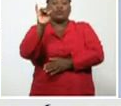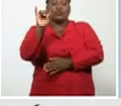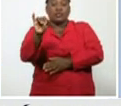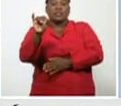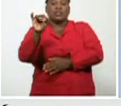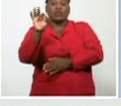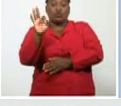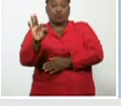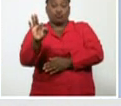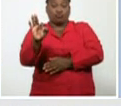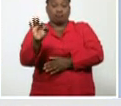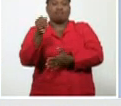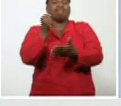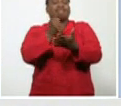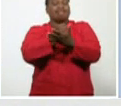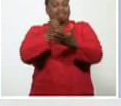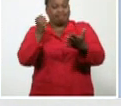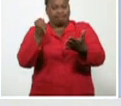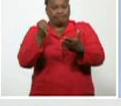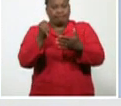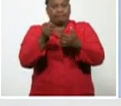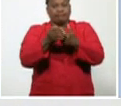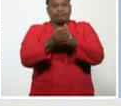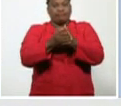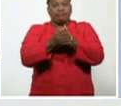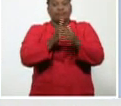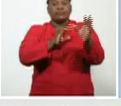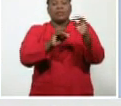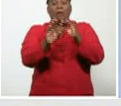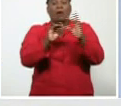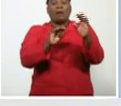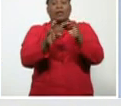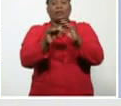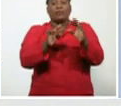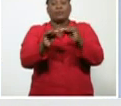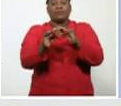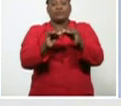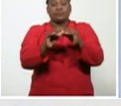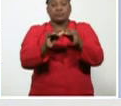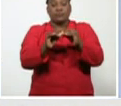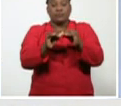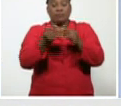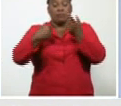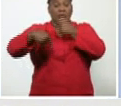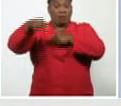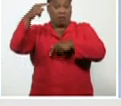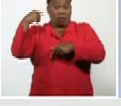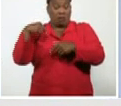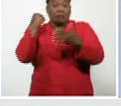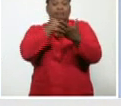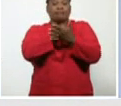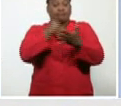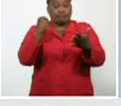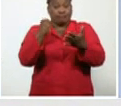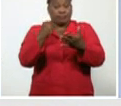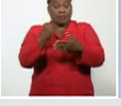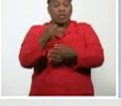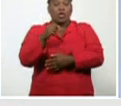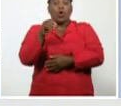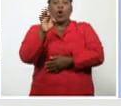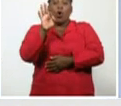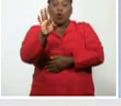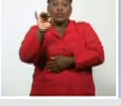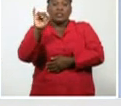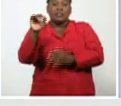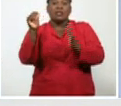confirmados, estamos, estamos hablando, de que, en, solo en el día de ayer, se confirmaron, ochenta y seis, mil,